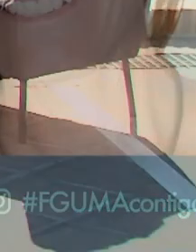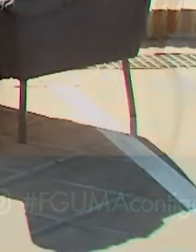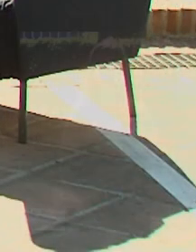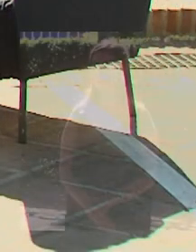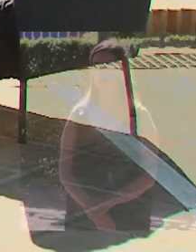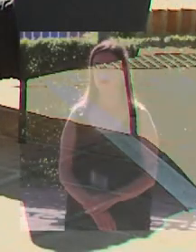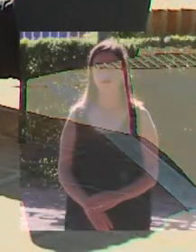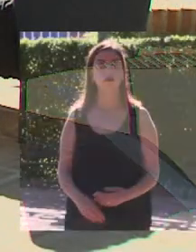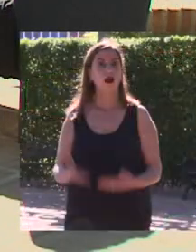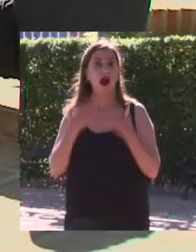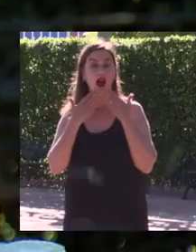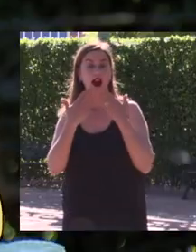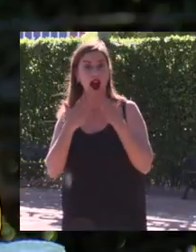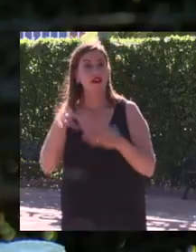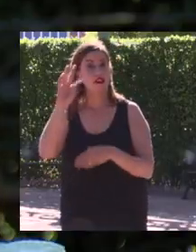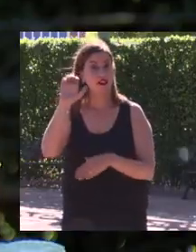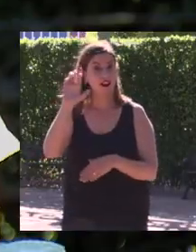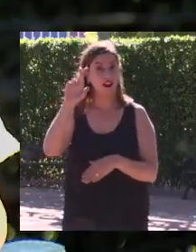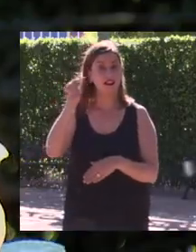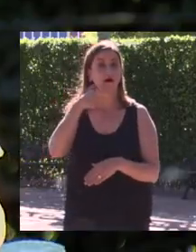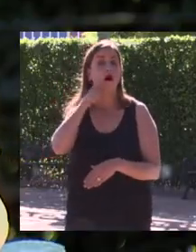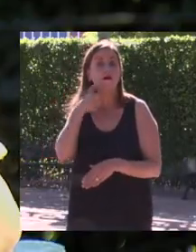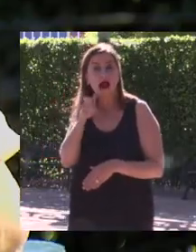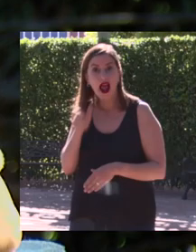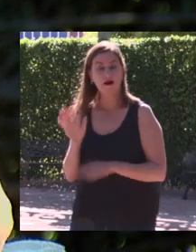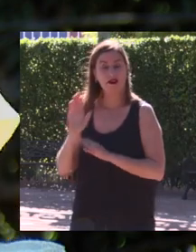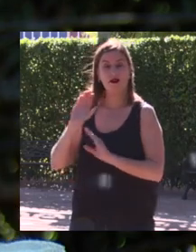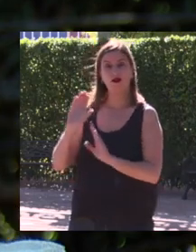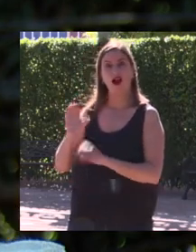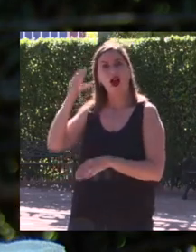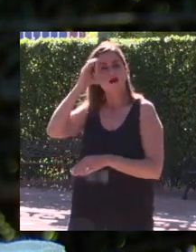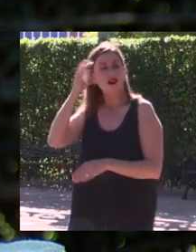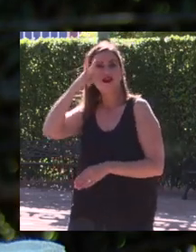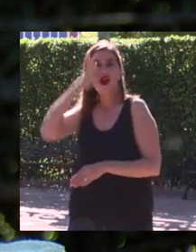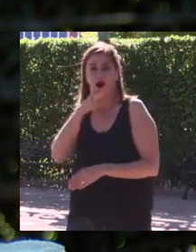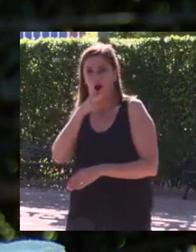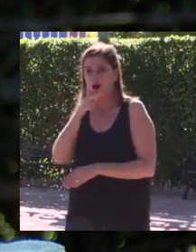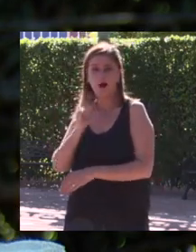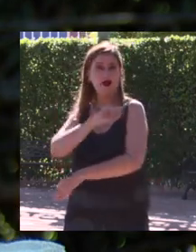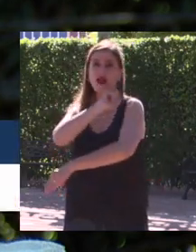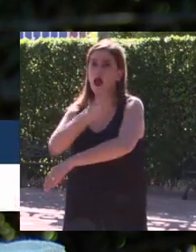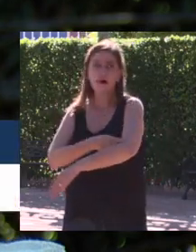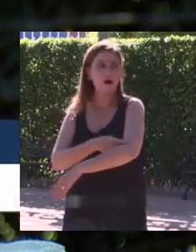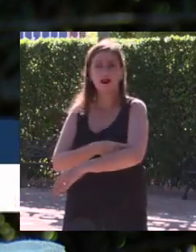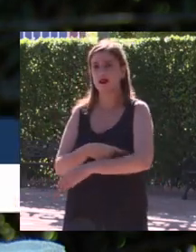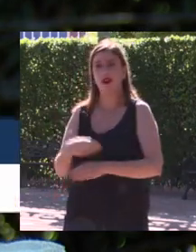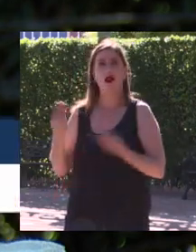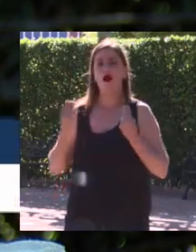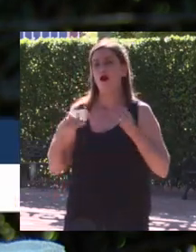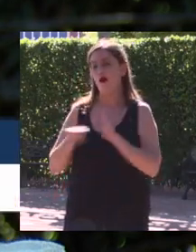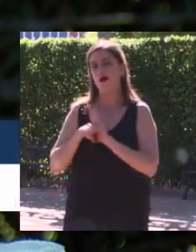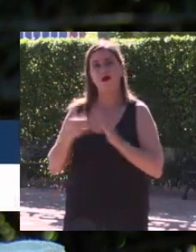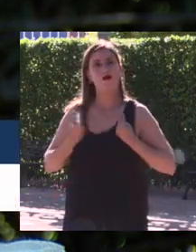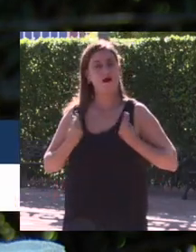Teresa muchas gracias por tus palabras que lujo poder escucharte una leyenda viuda del deporte una malagueña andaluza